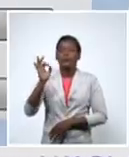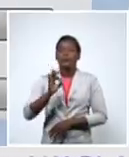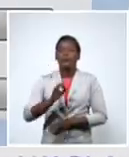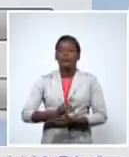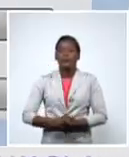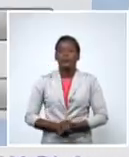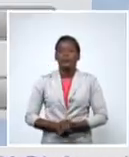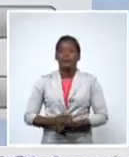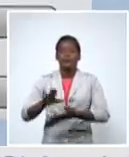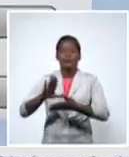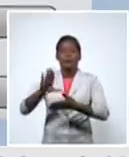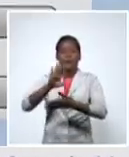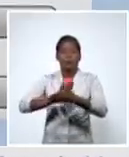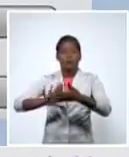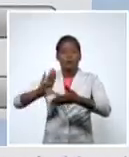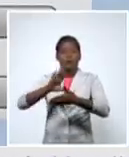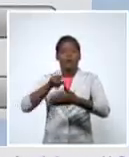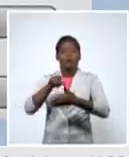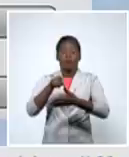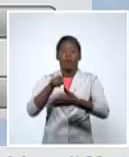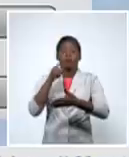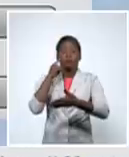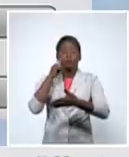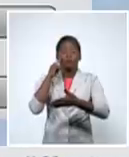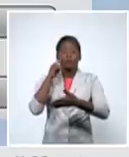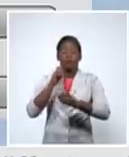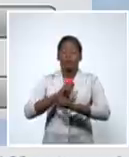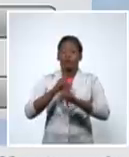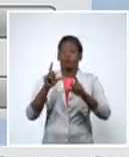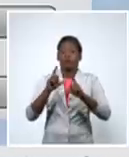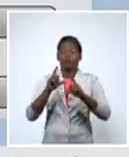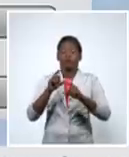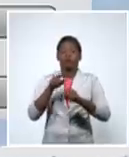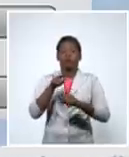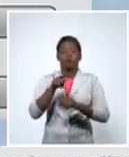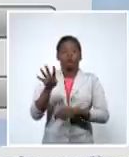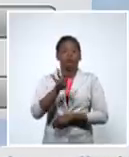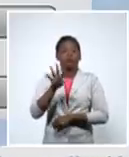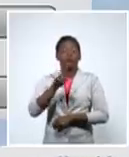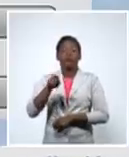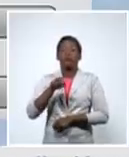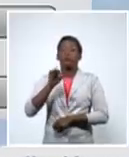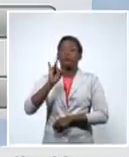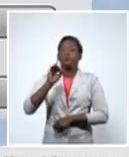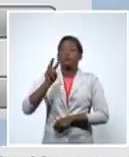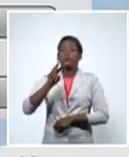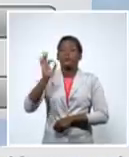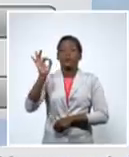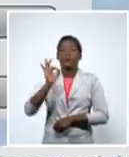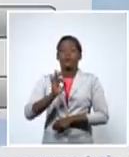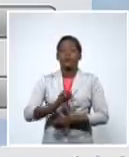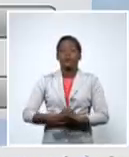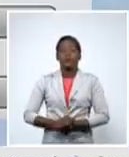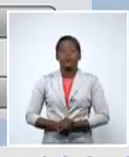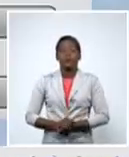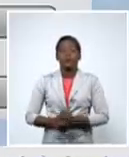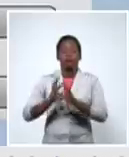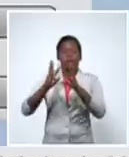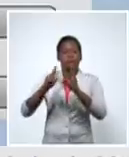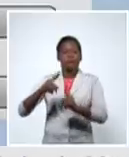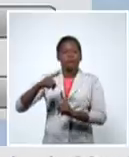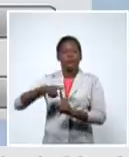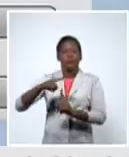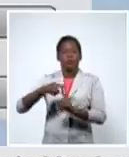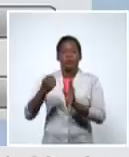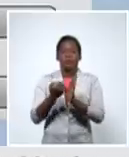Américas epicentro de la pandemia el 44,73% de los casos confirmados en